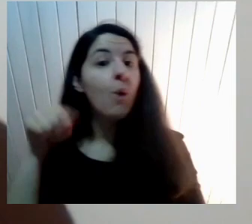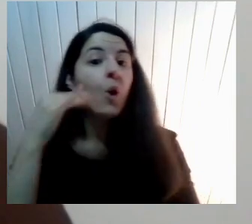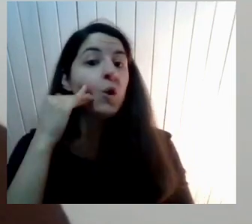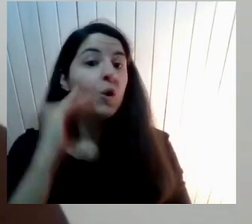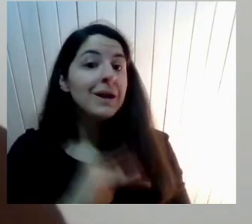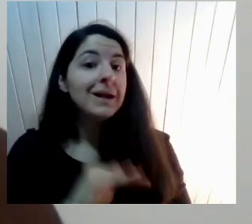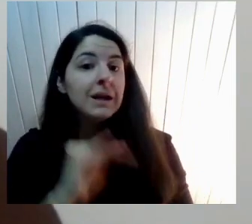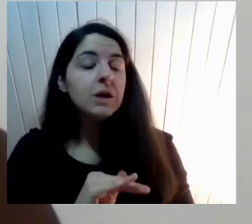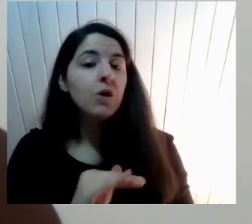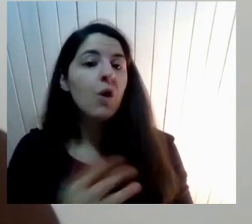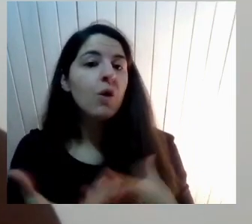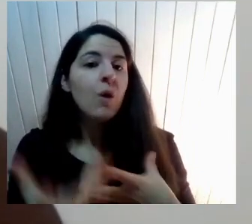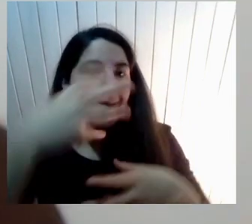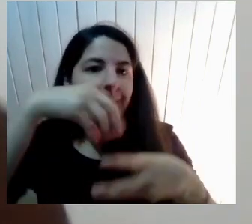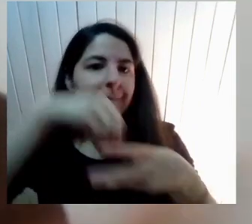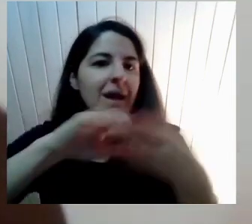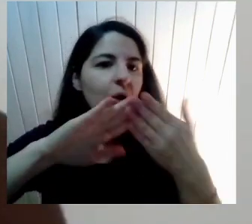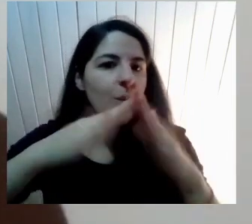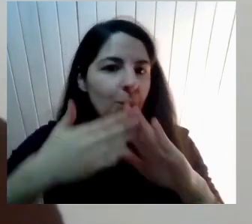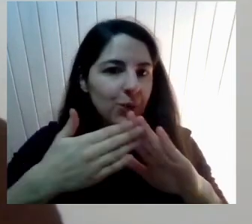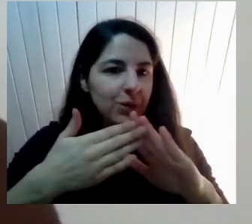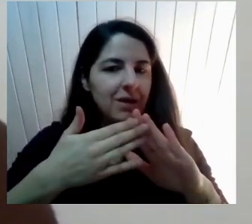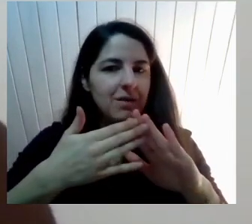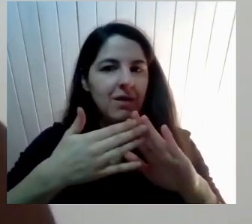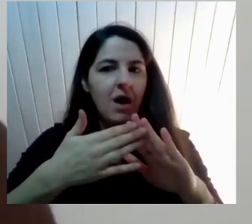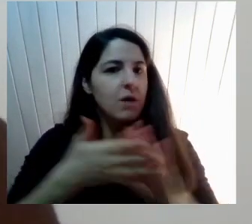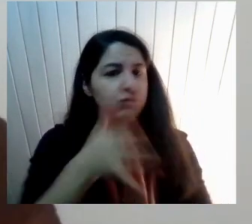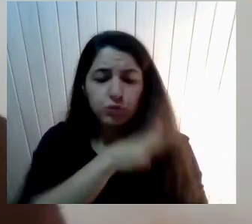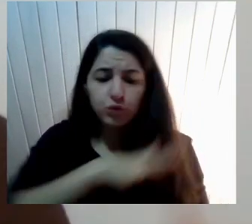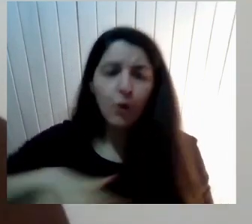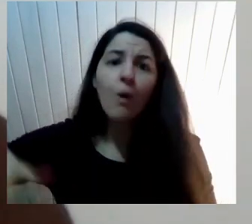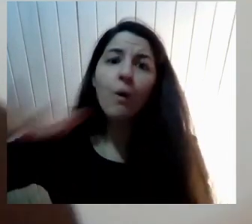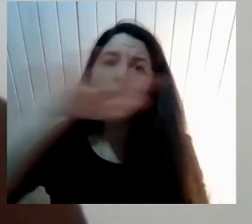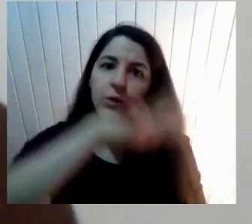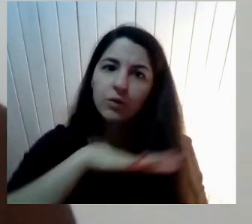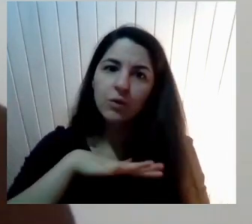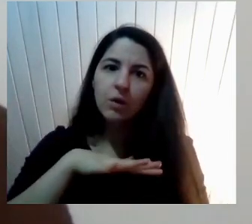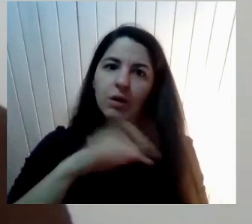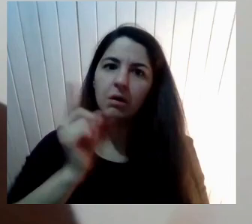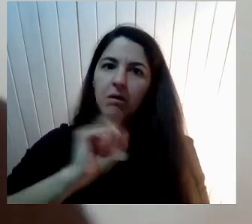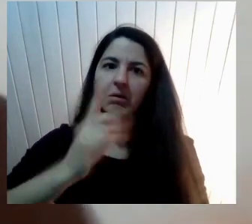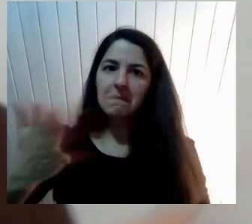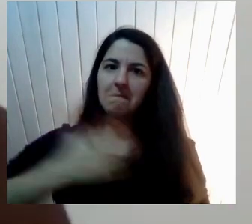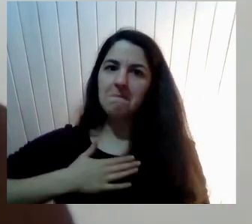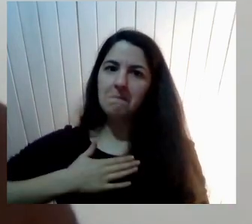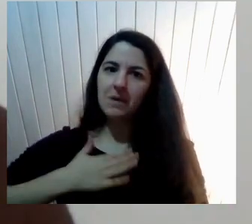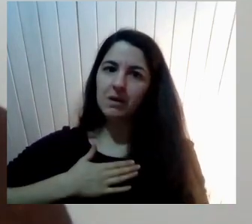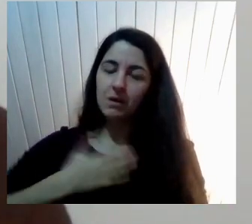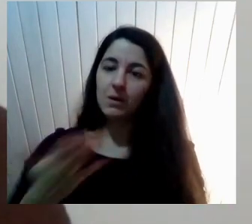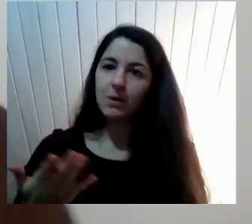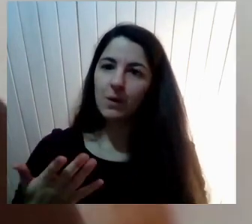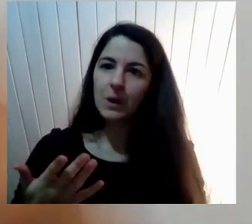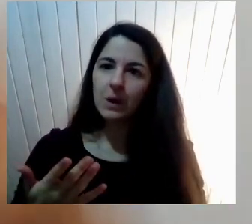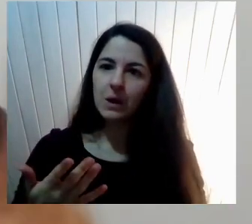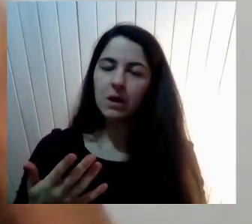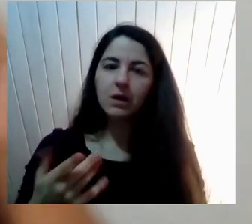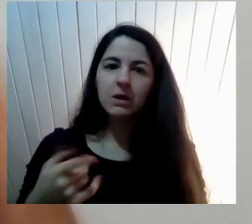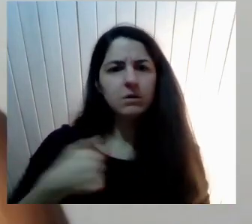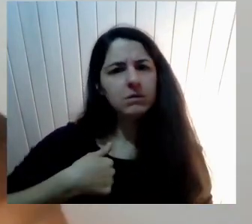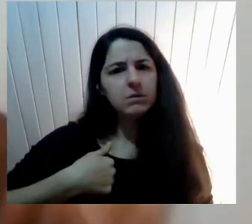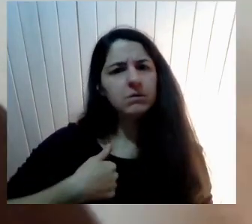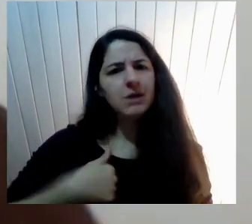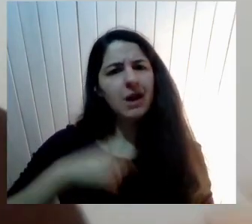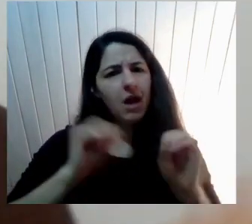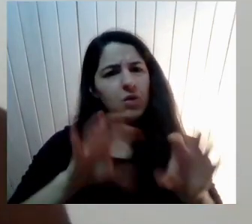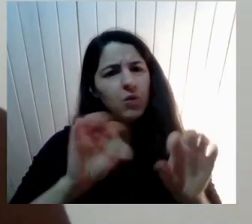parte de la comunidad De cuidados Que somos todos Digamos No permitiría disputar Que no te metas con él Que la educación pública